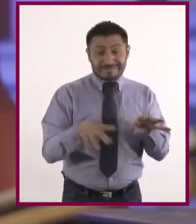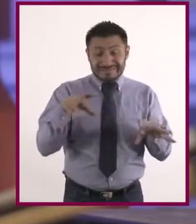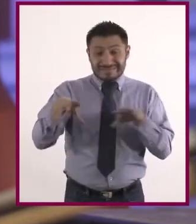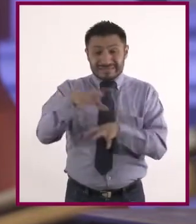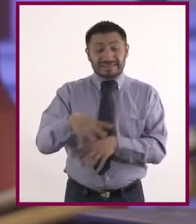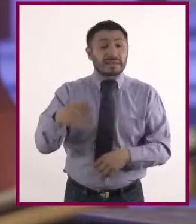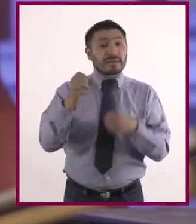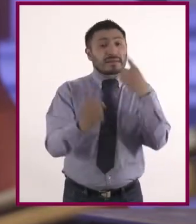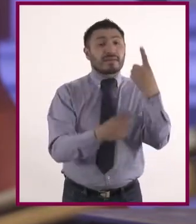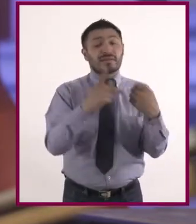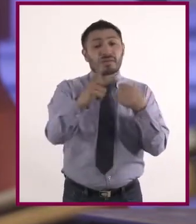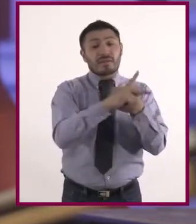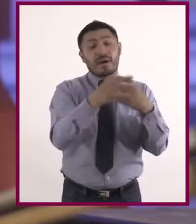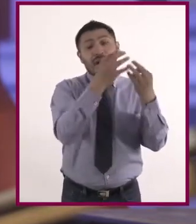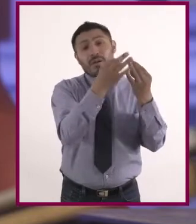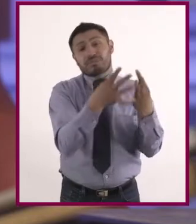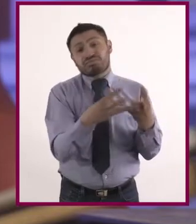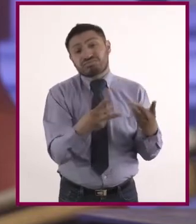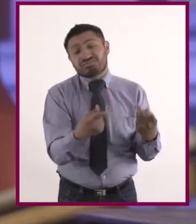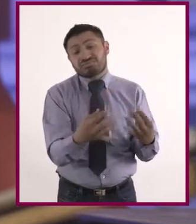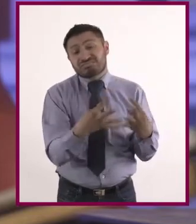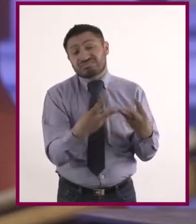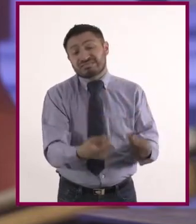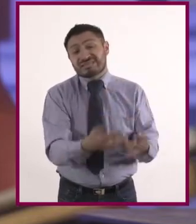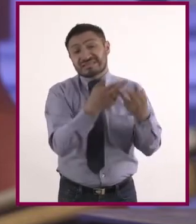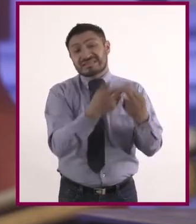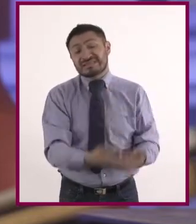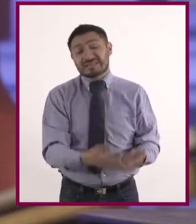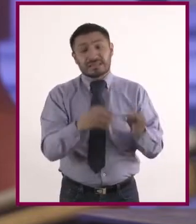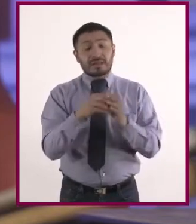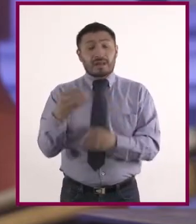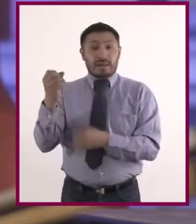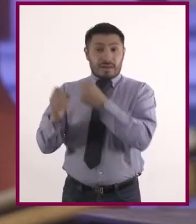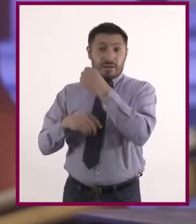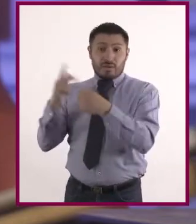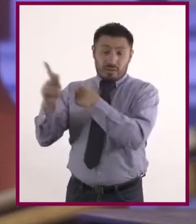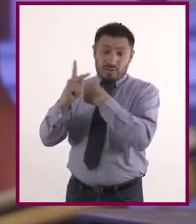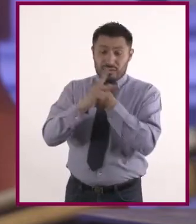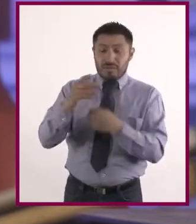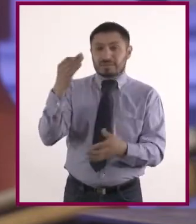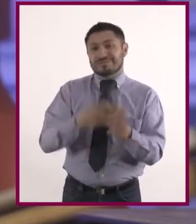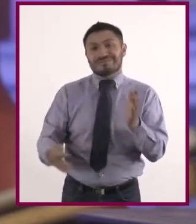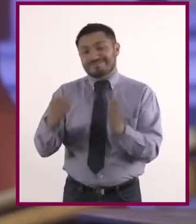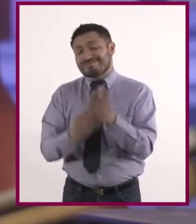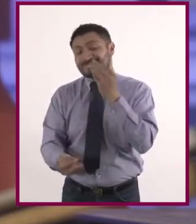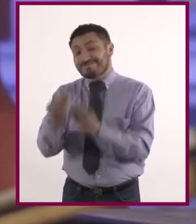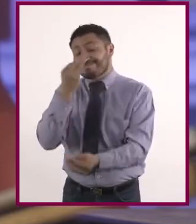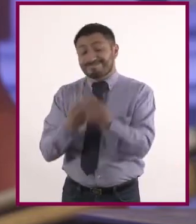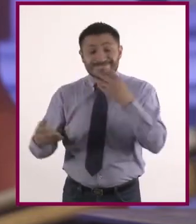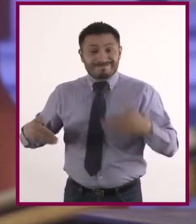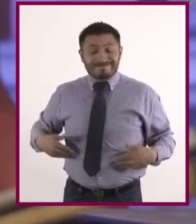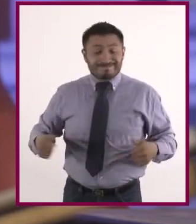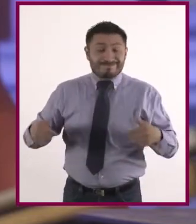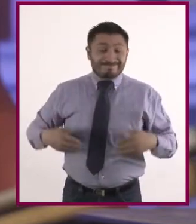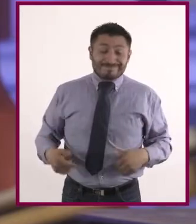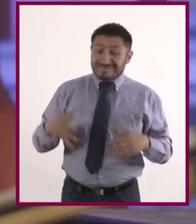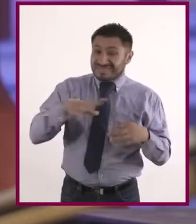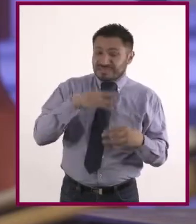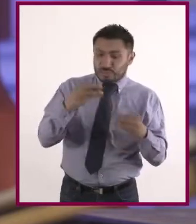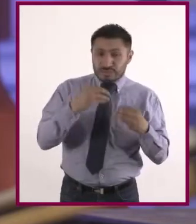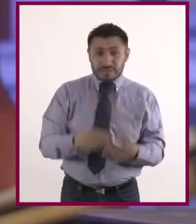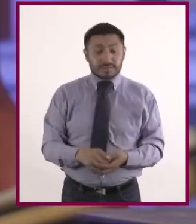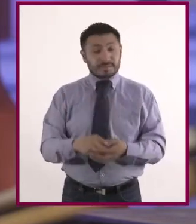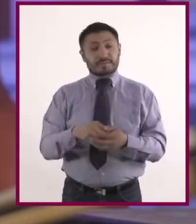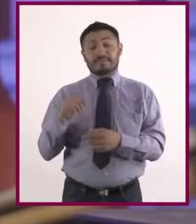consumen y desperdician en exceso, en otros padecen carencias graves de alimento y en ambos casos, la población padece distintas enfermedades por